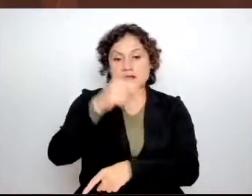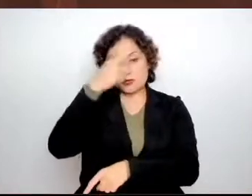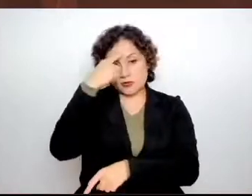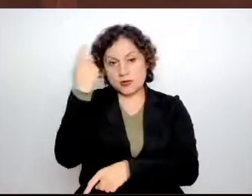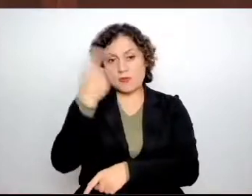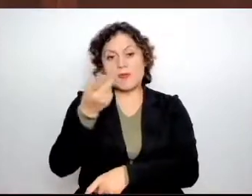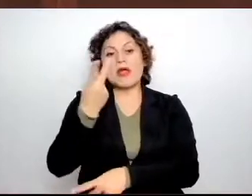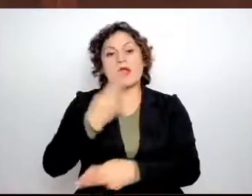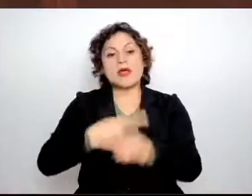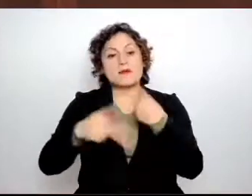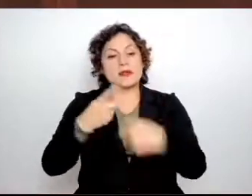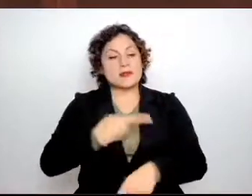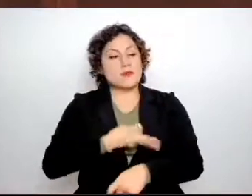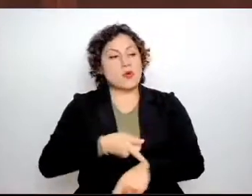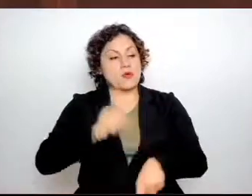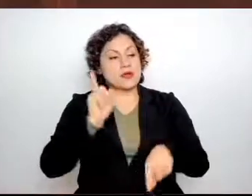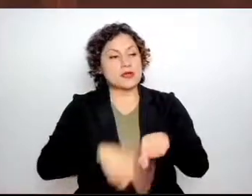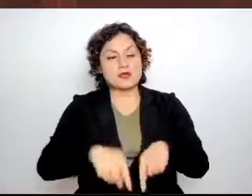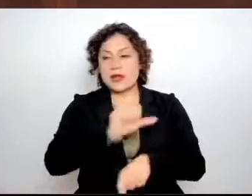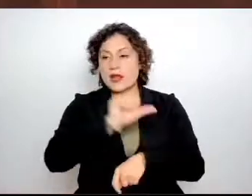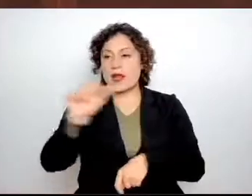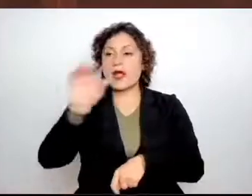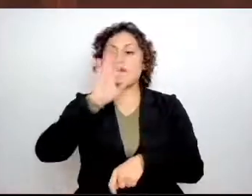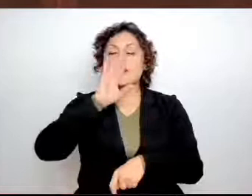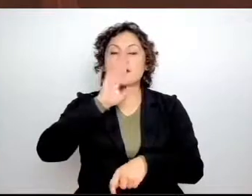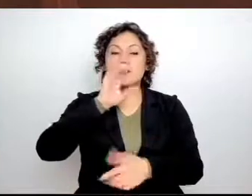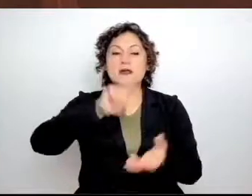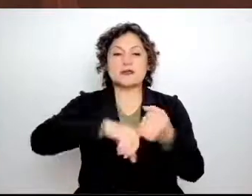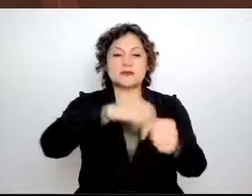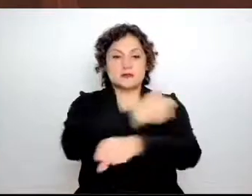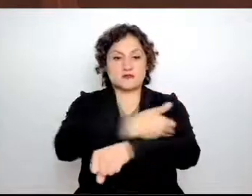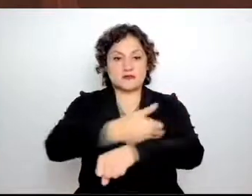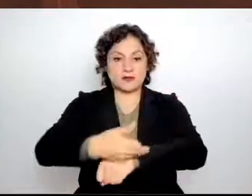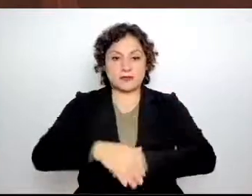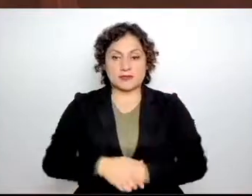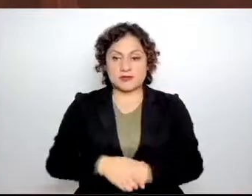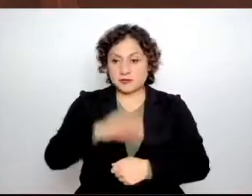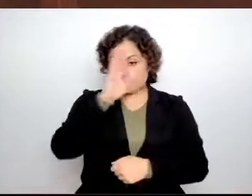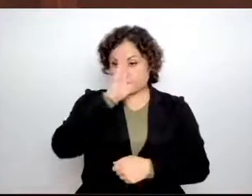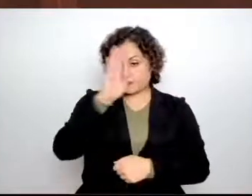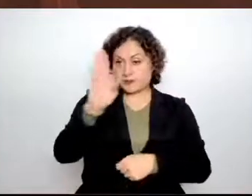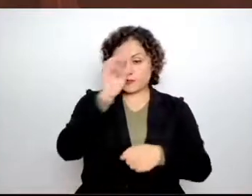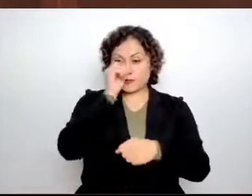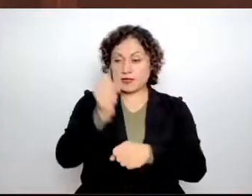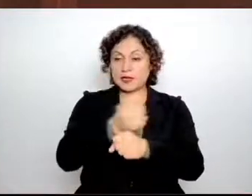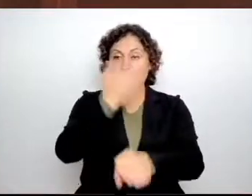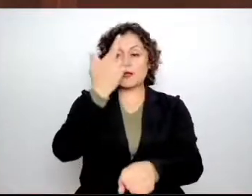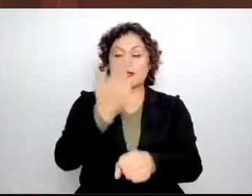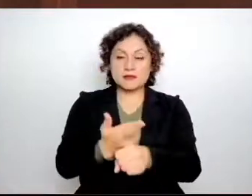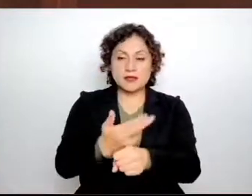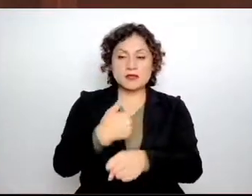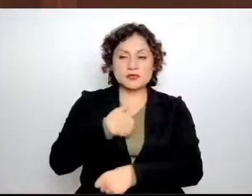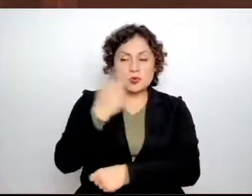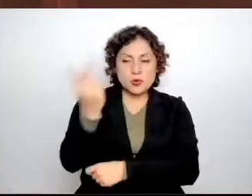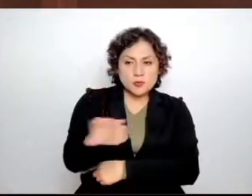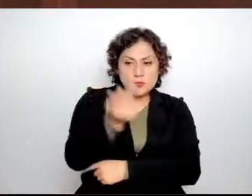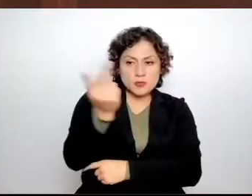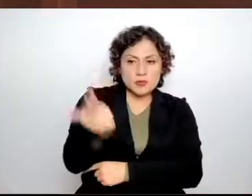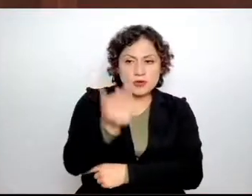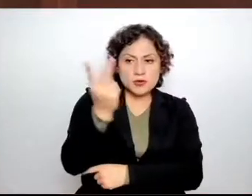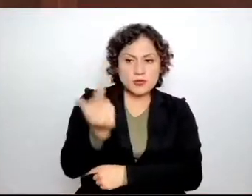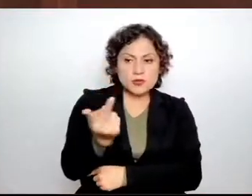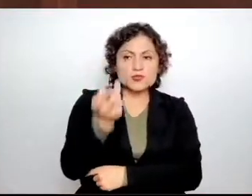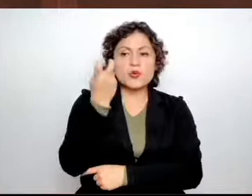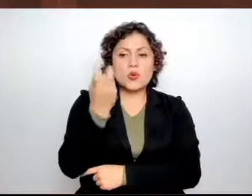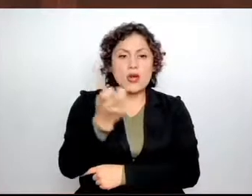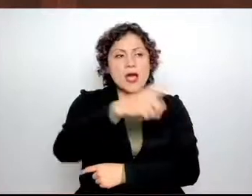pobreza de las madres de familia. Señor Secretario, ¿hasta cuándo se dejará de utilizar a